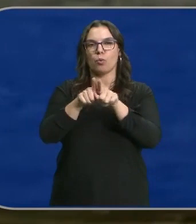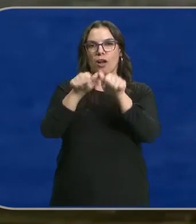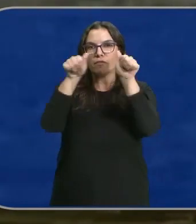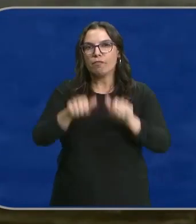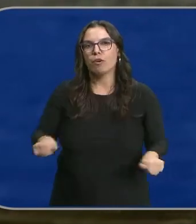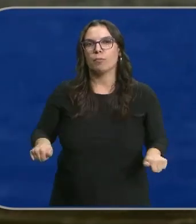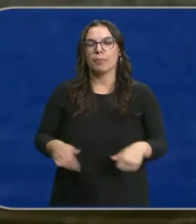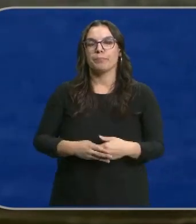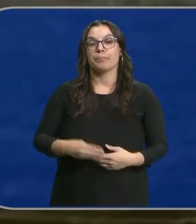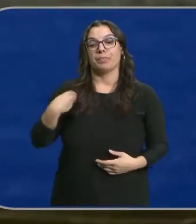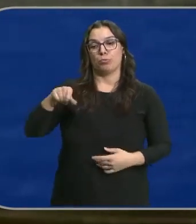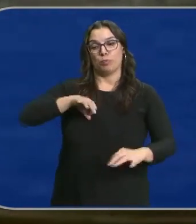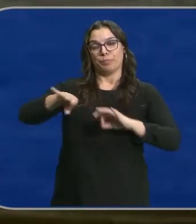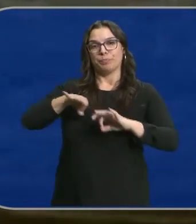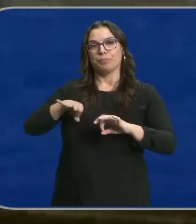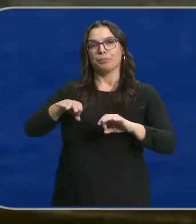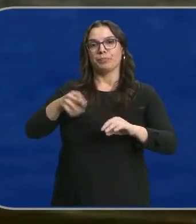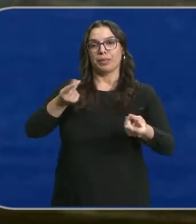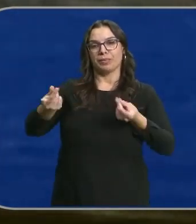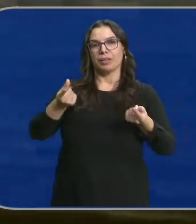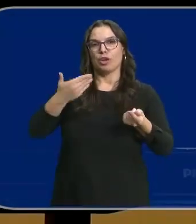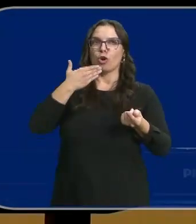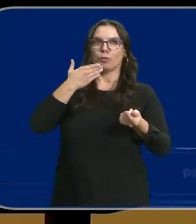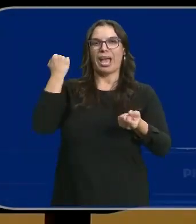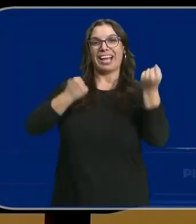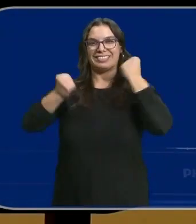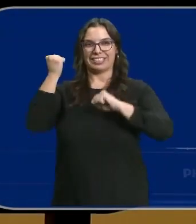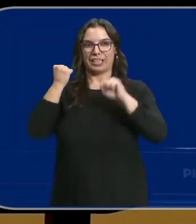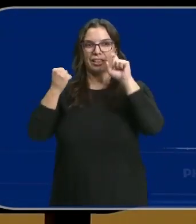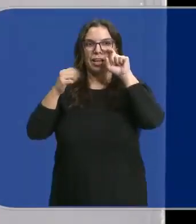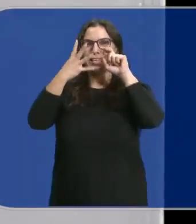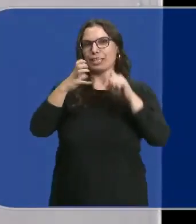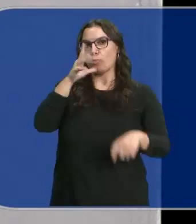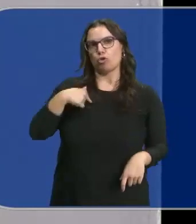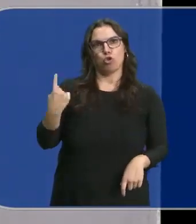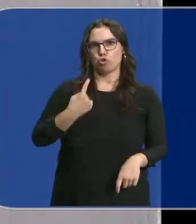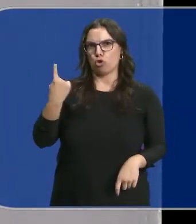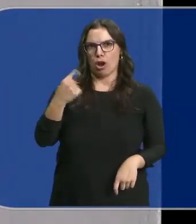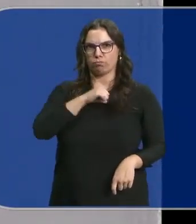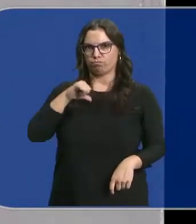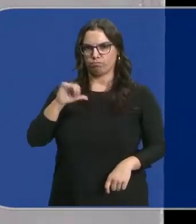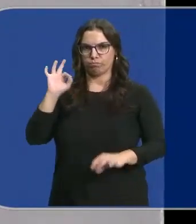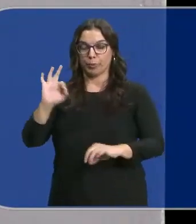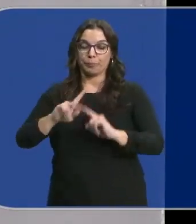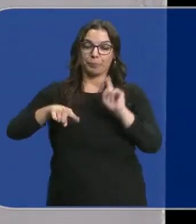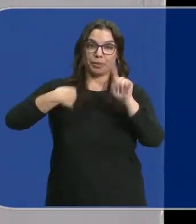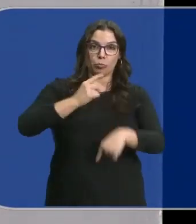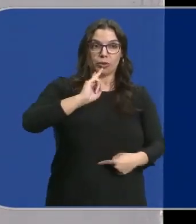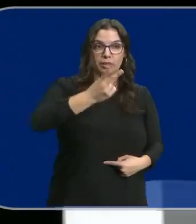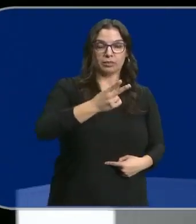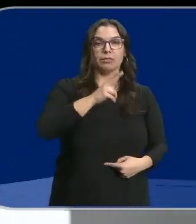artístico. En Bernarda es como mi debut de actriz, como más serio, porque estoy yo sola en el escenario. En la segunda parte,